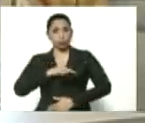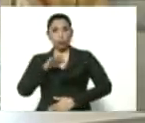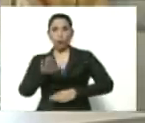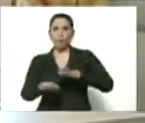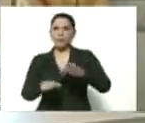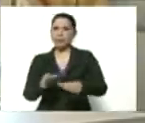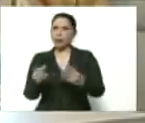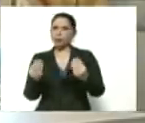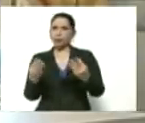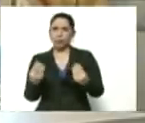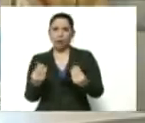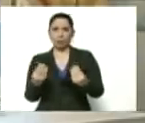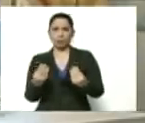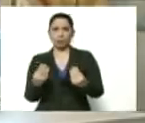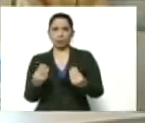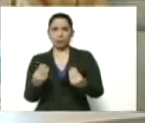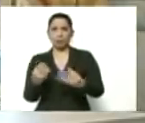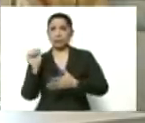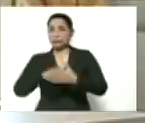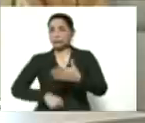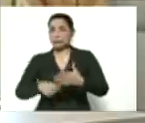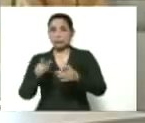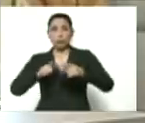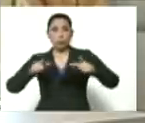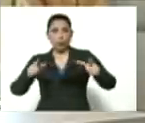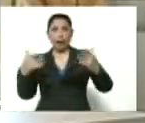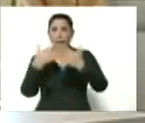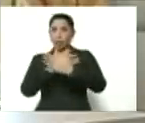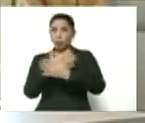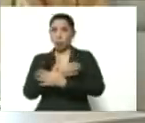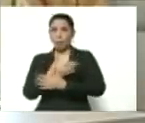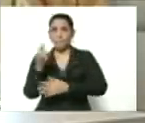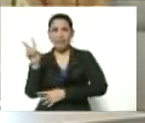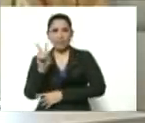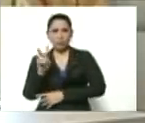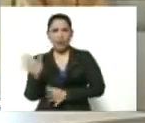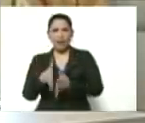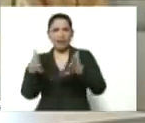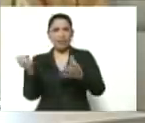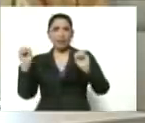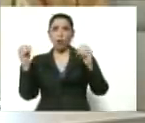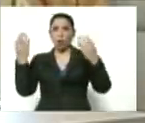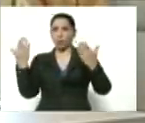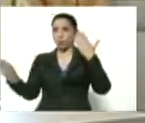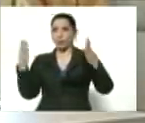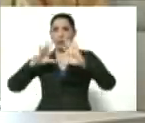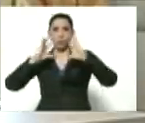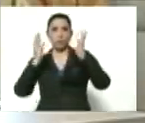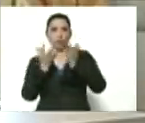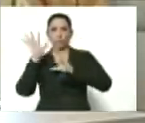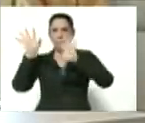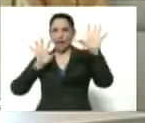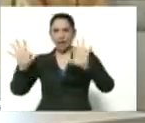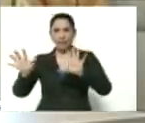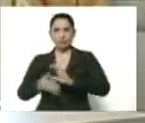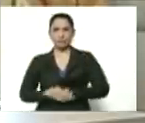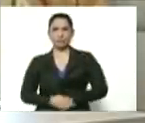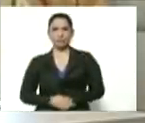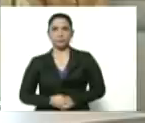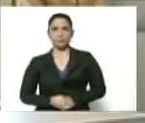sin lugar a dudas, Venezuela tiene grandes logros comparados con el mundo. Nada más veamos este dato.